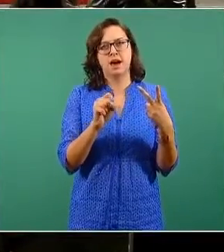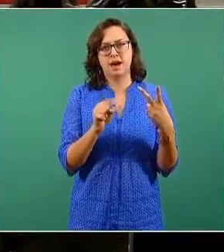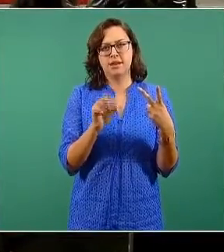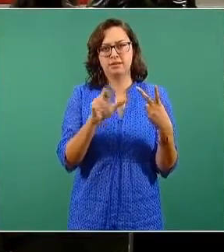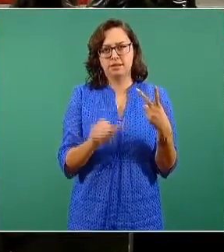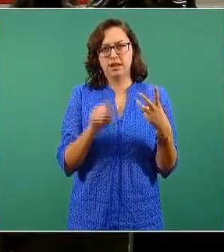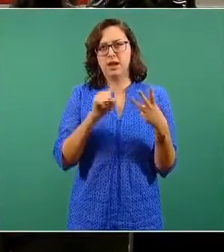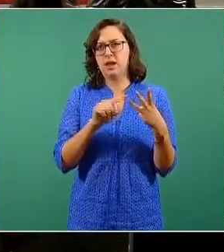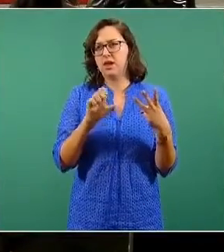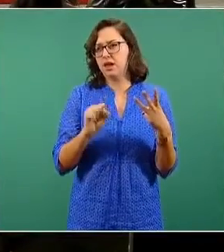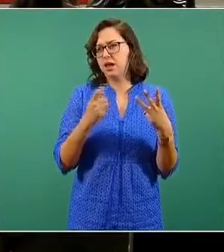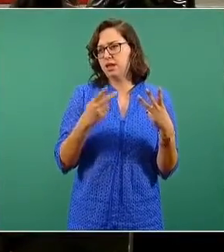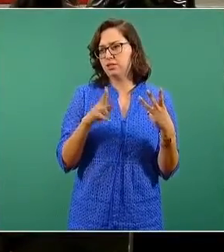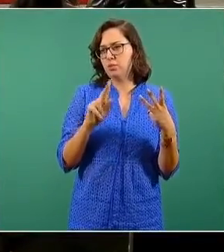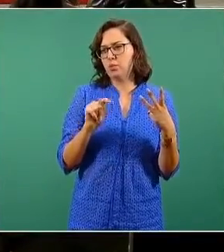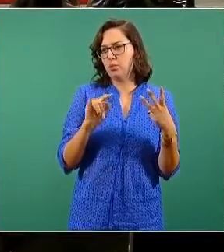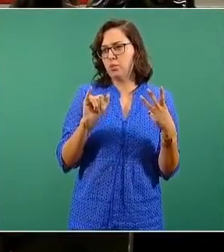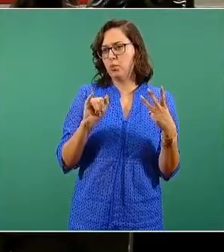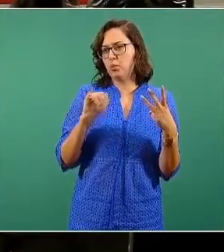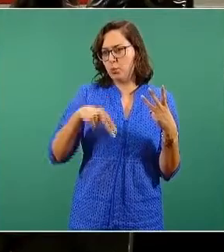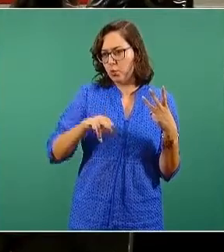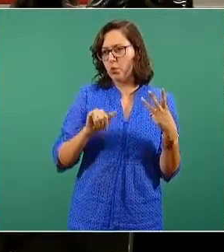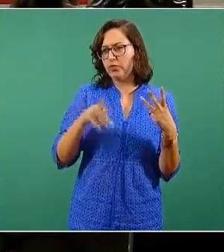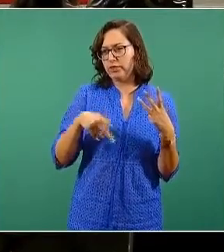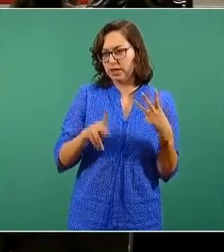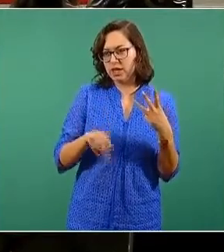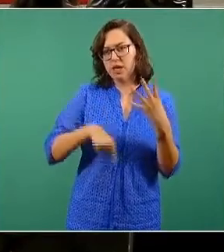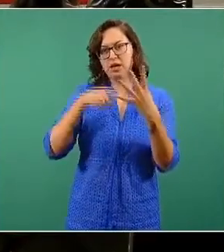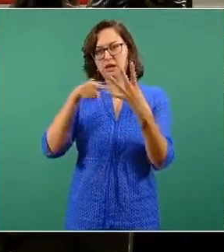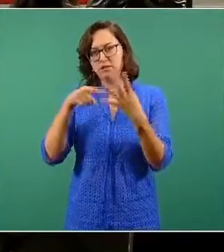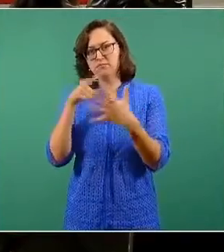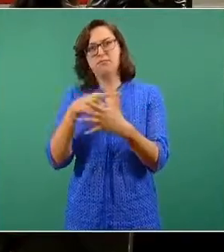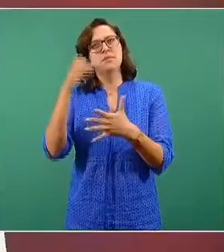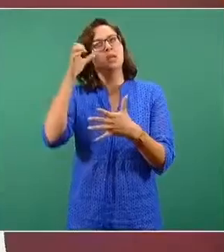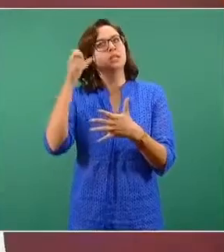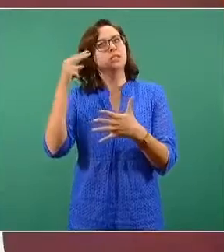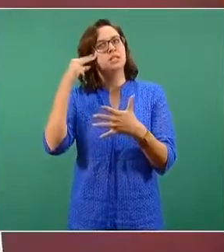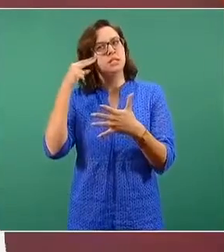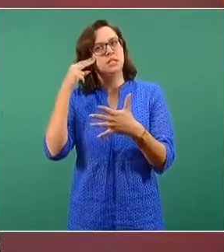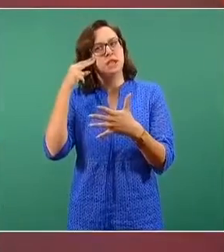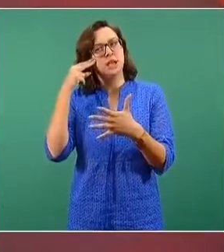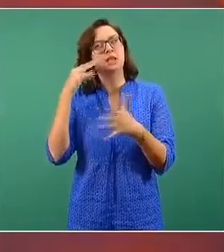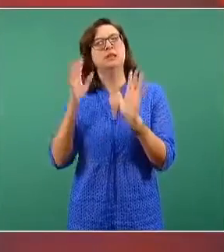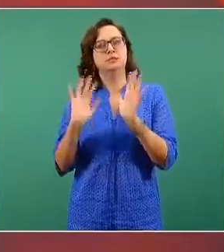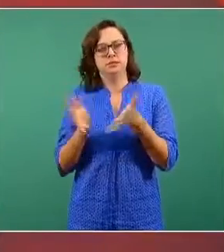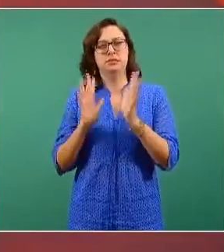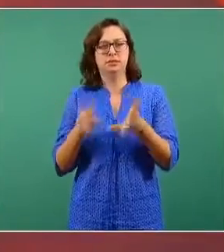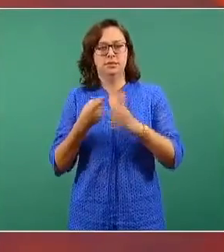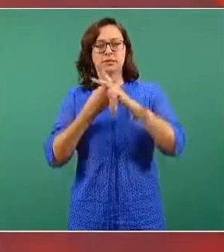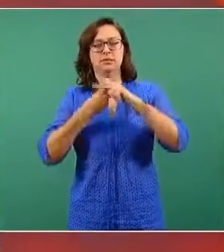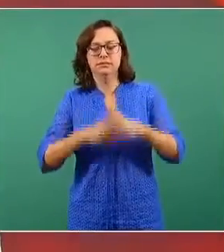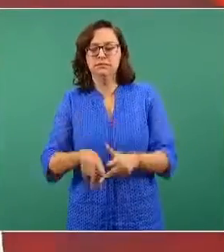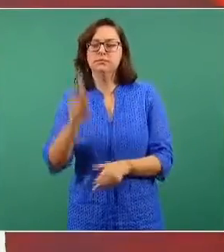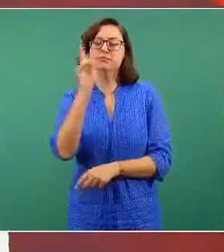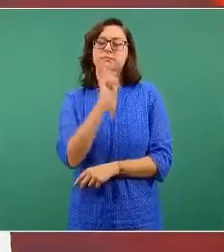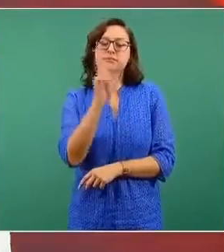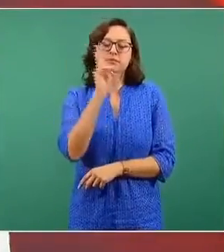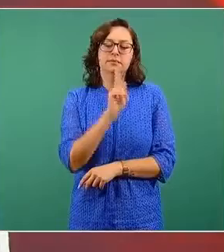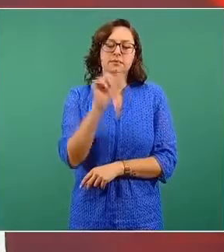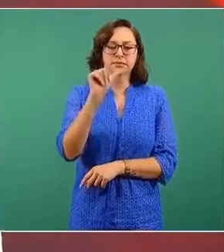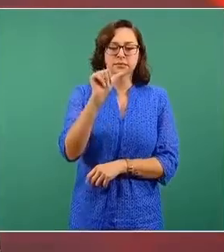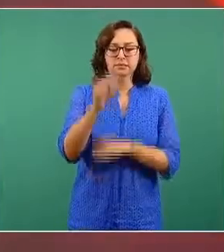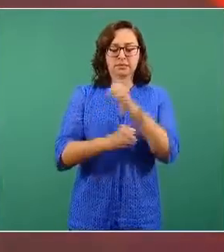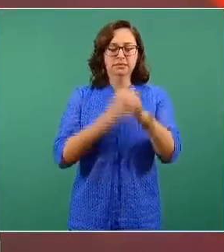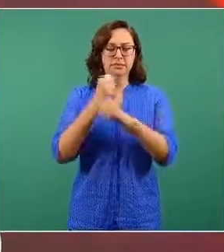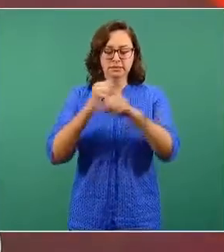y posiblemente las dos vacunas chinas, nos consta de las tres primeras, ya están en curso con ensayos